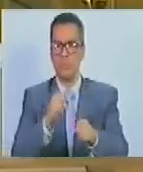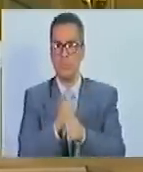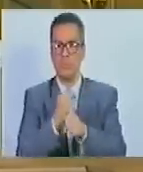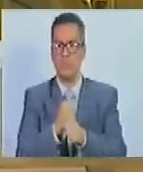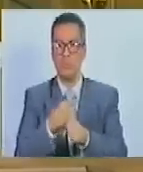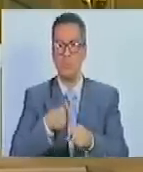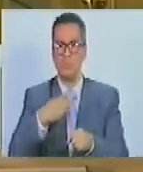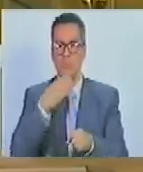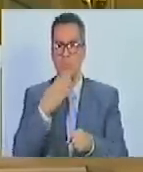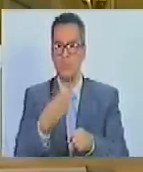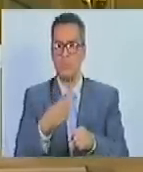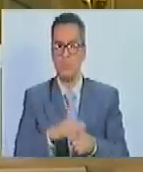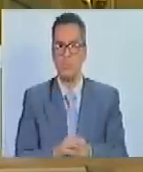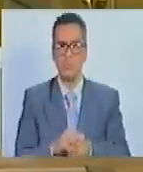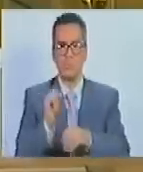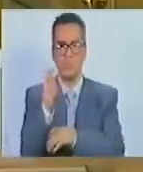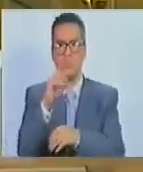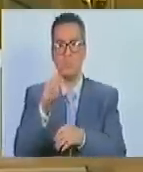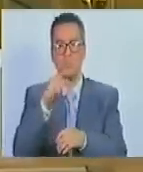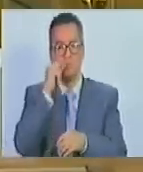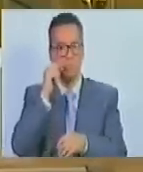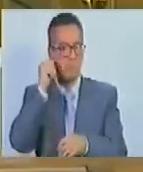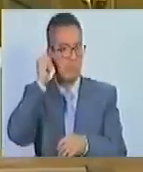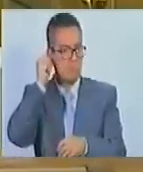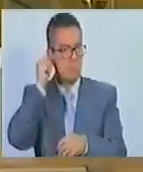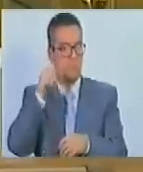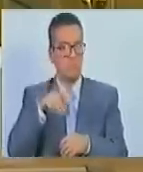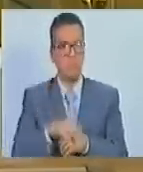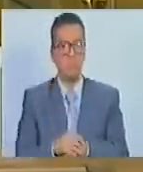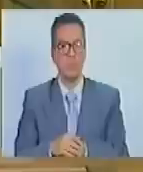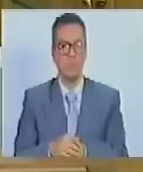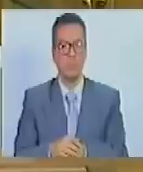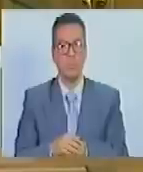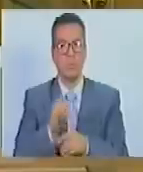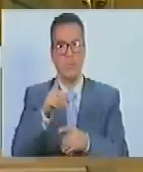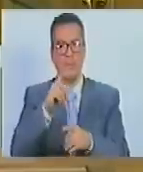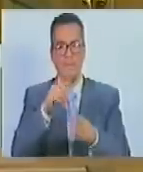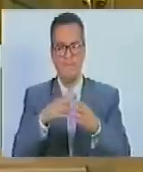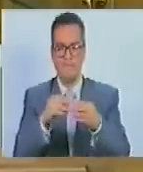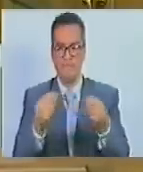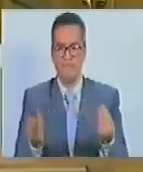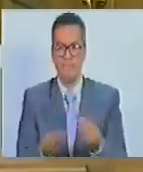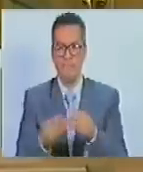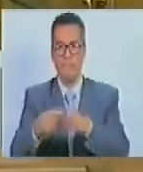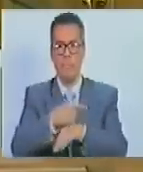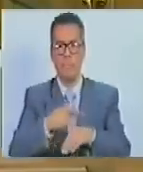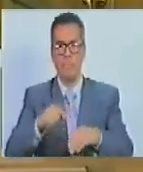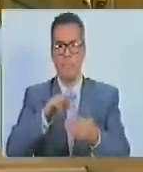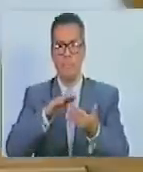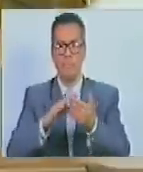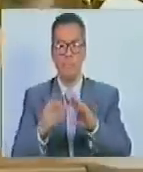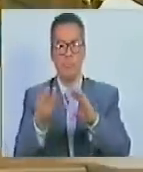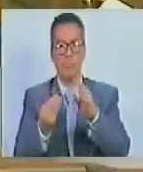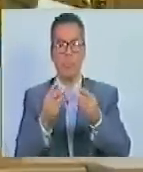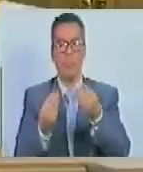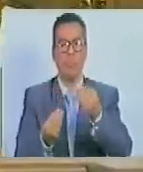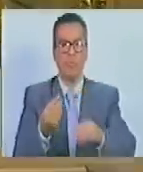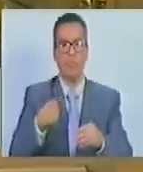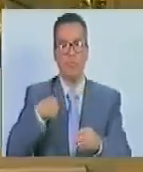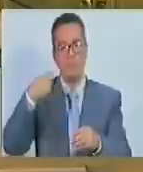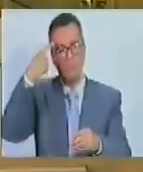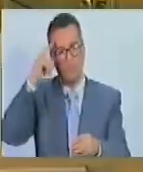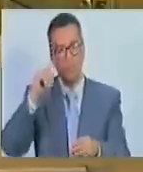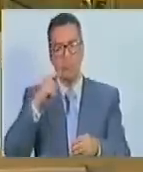cuando le sea solicitado por la Asamblea de Ciudadanos y Ciudadanos por el colectivo de gobierno comunal o cuando lo considere